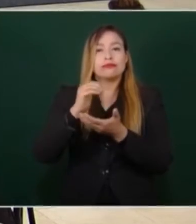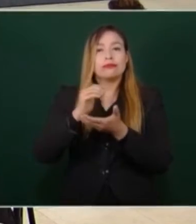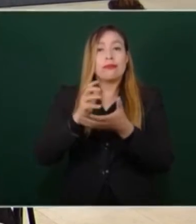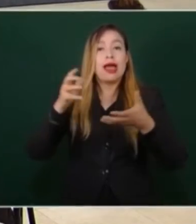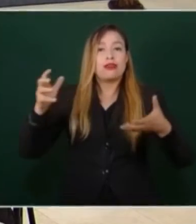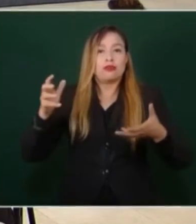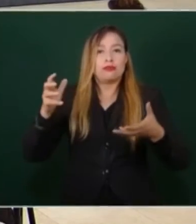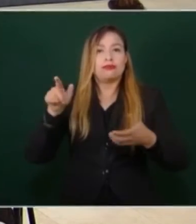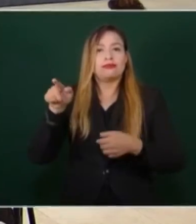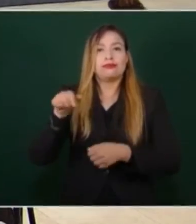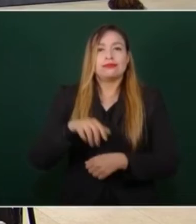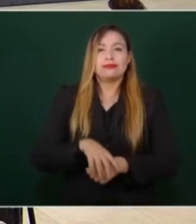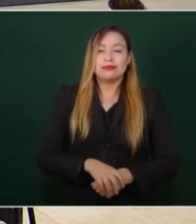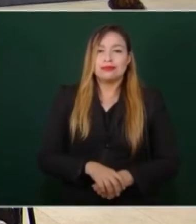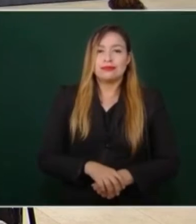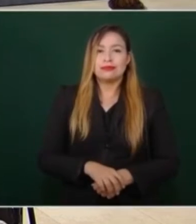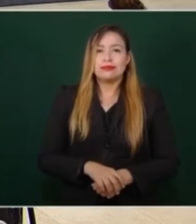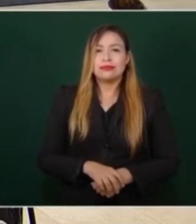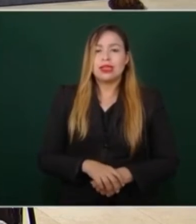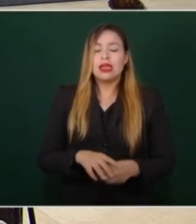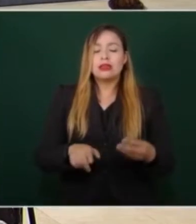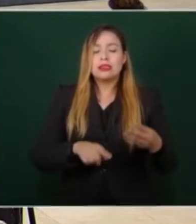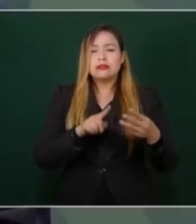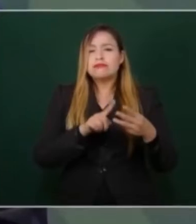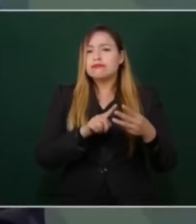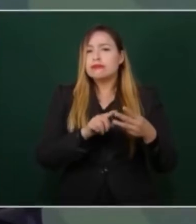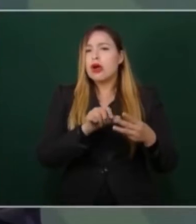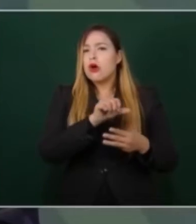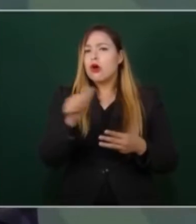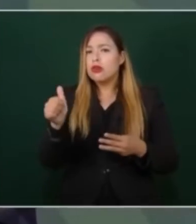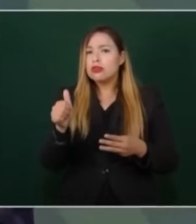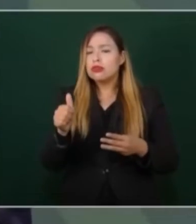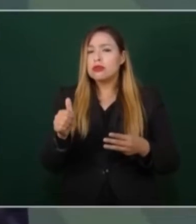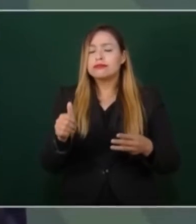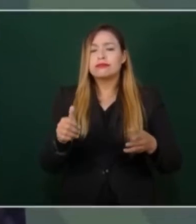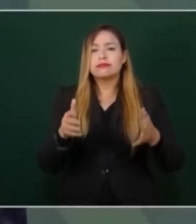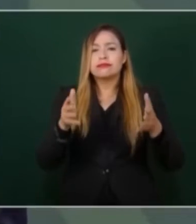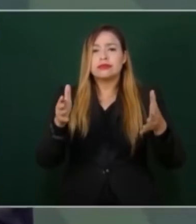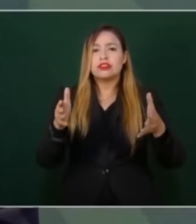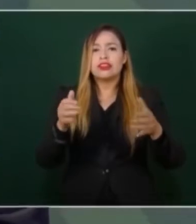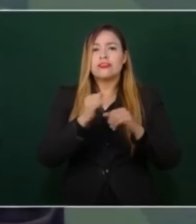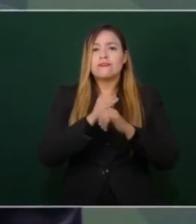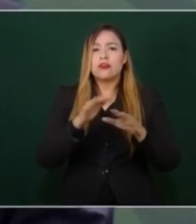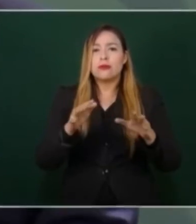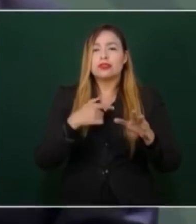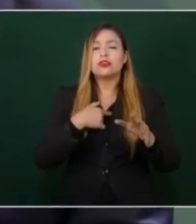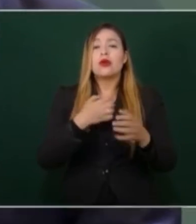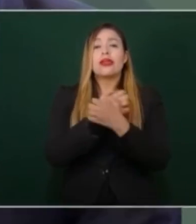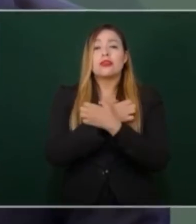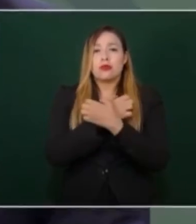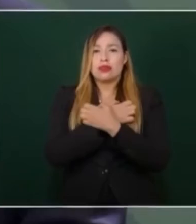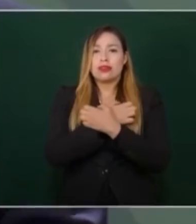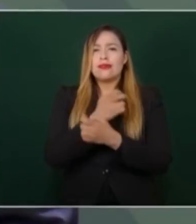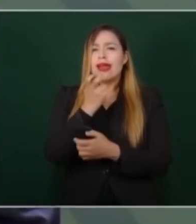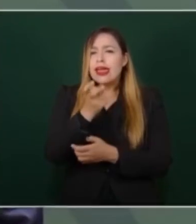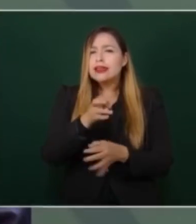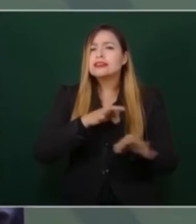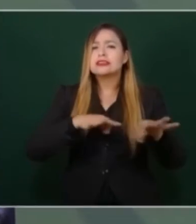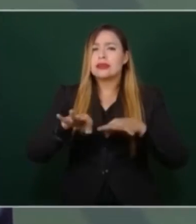lo otro son contenidos educativos. Estamos trabajando en eso, porque necesitamos fomentar